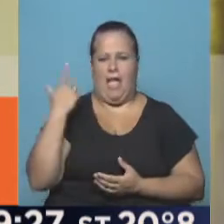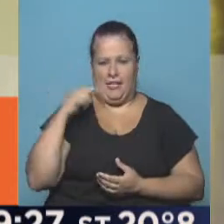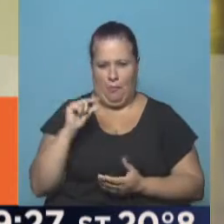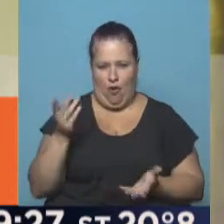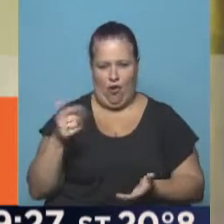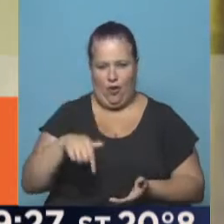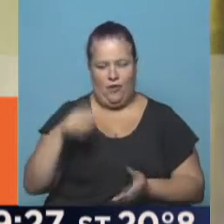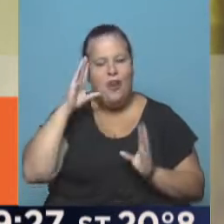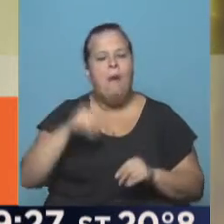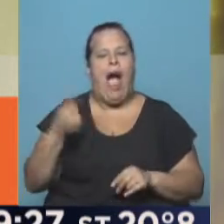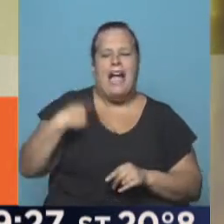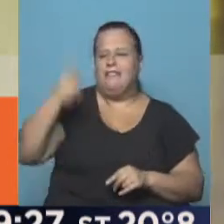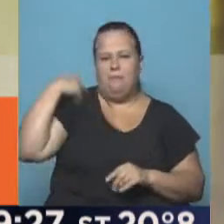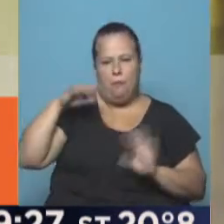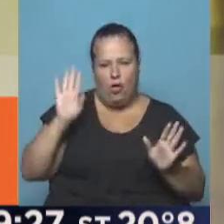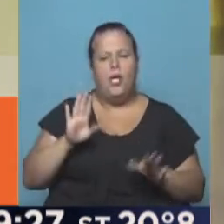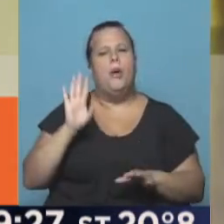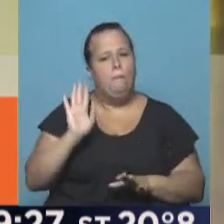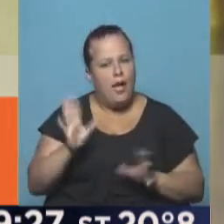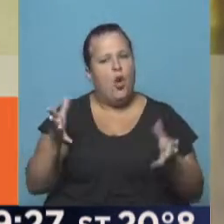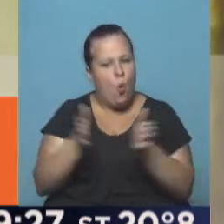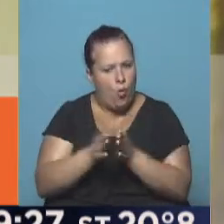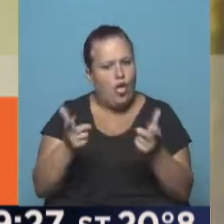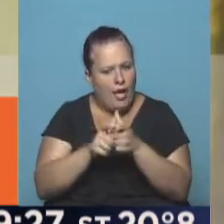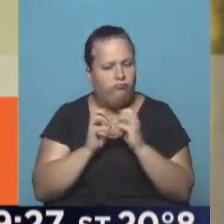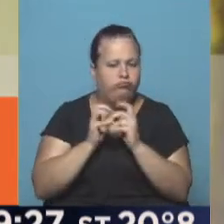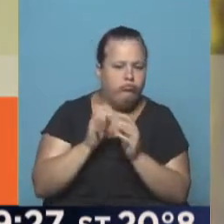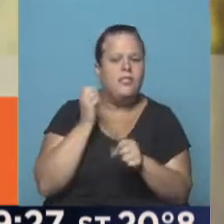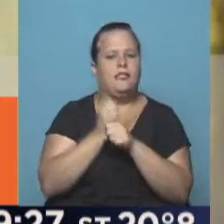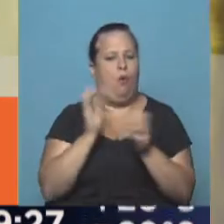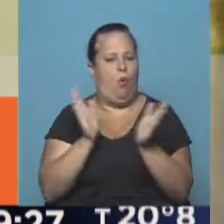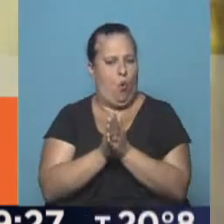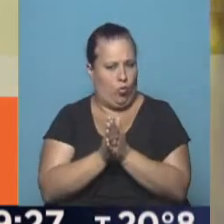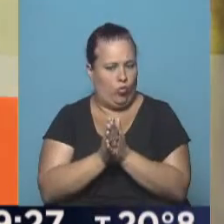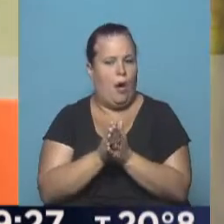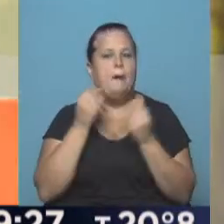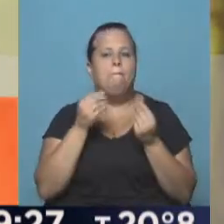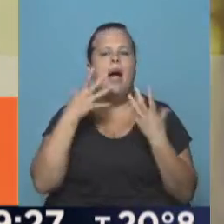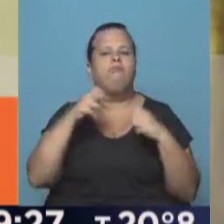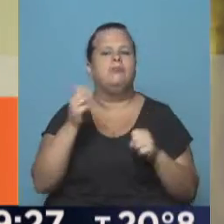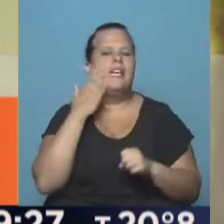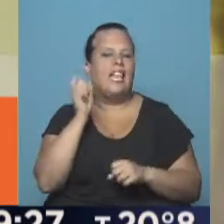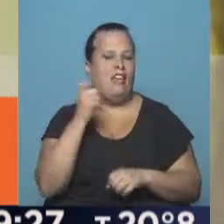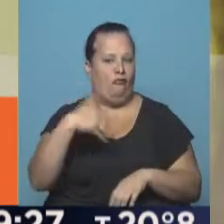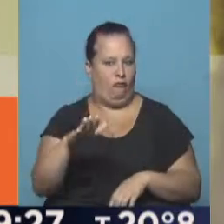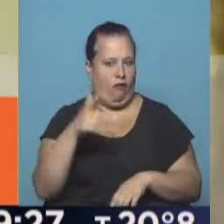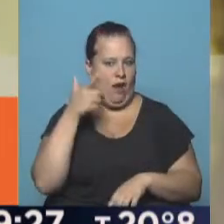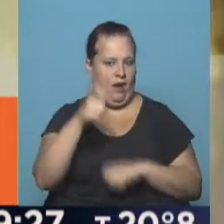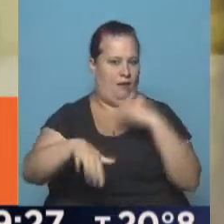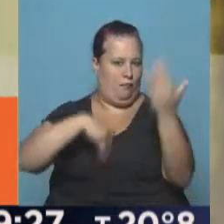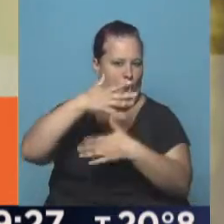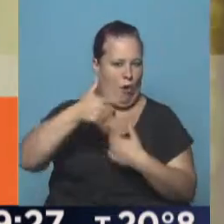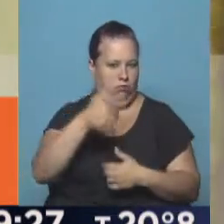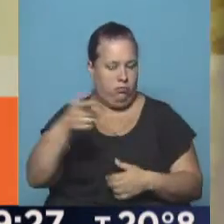poco, no me acuerdo si ayer o anteayer, pero estuvo reunido y estuvo trabajando con ellos en la identificación de las personas que generaron la